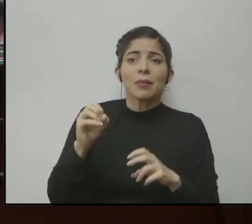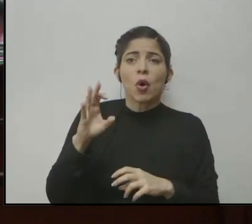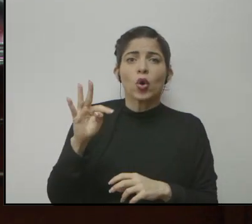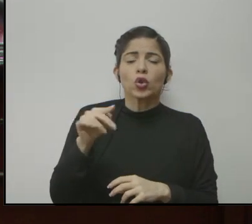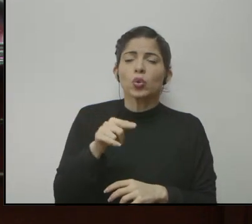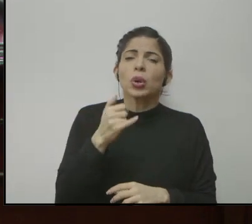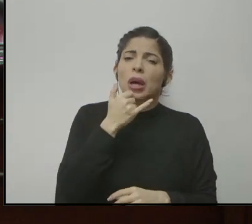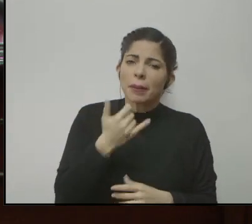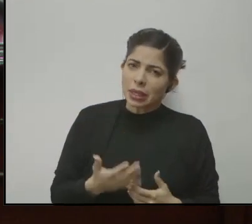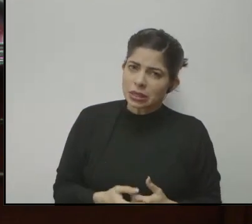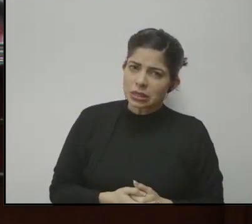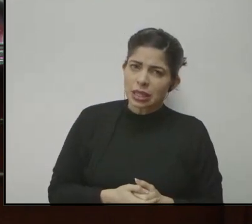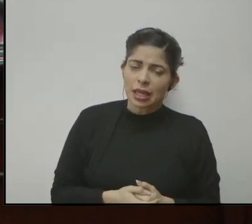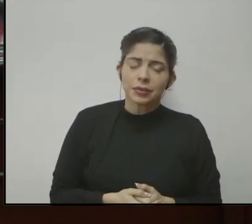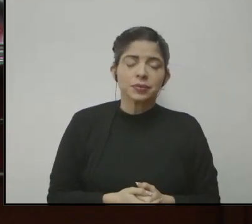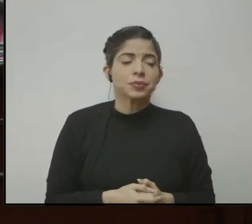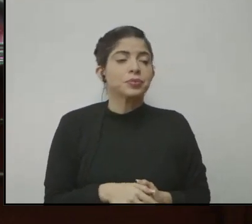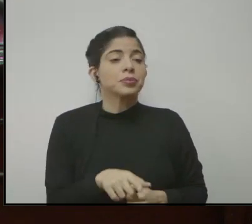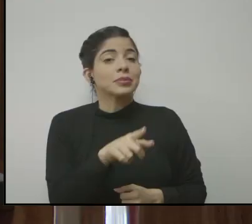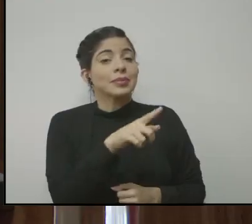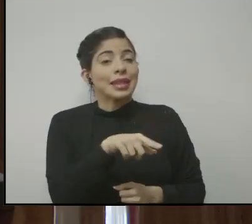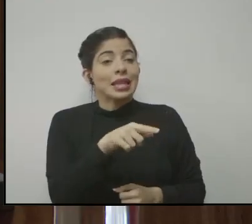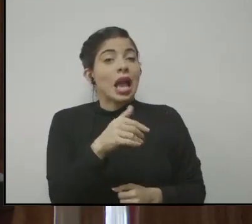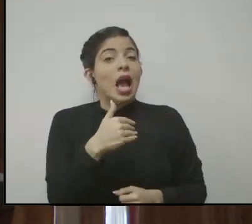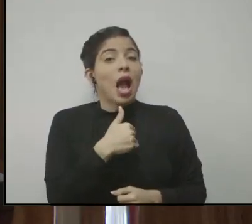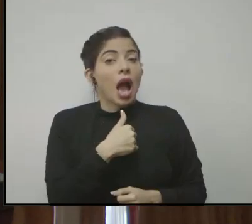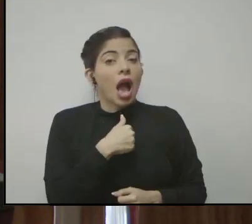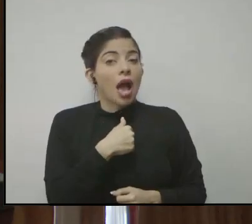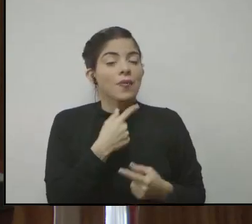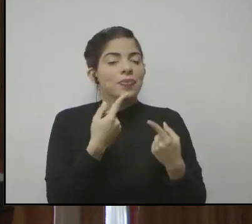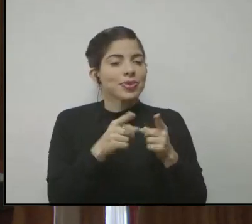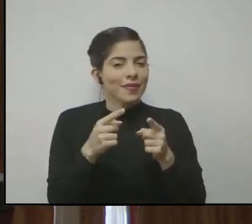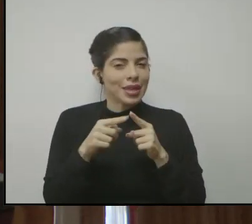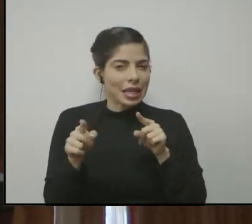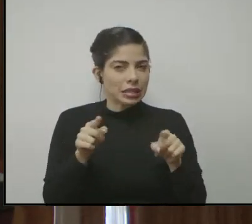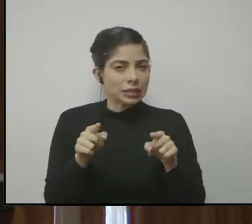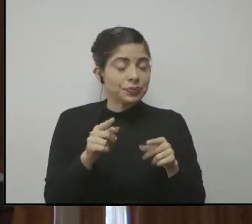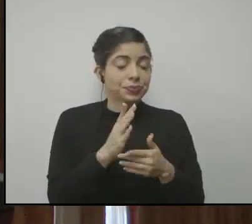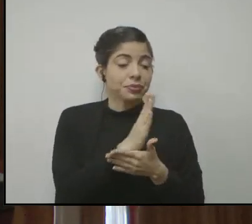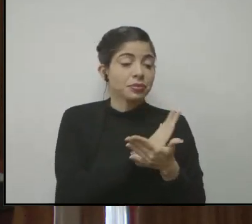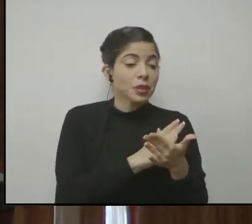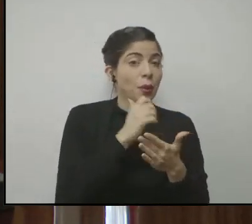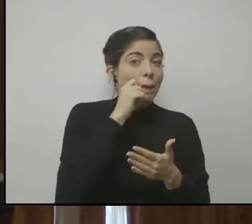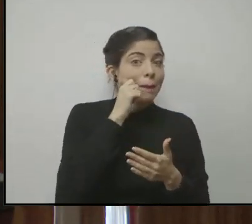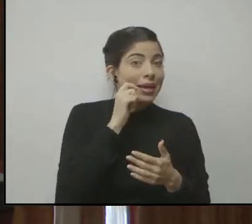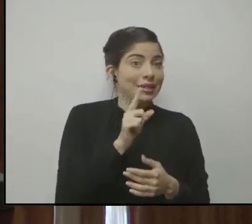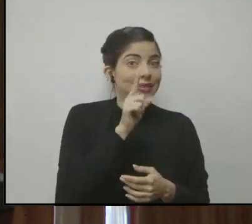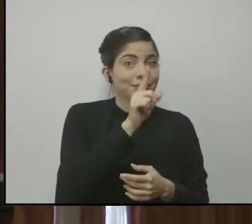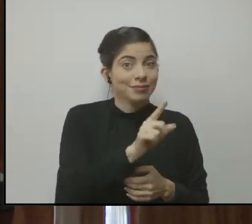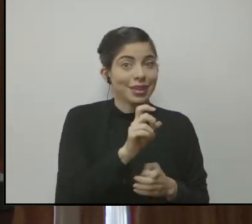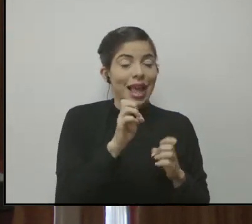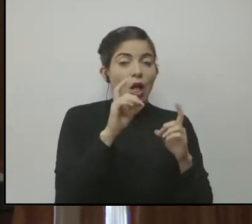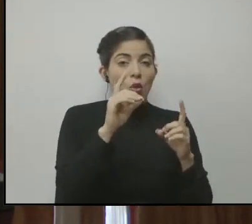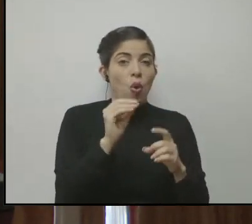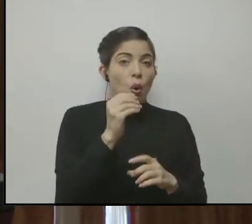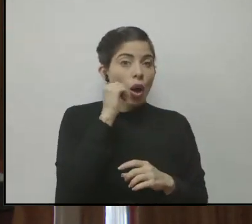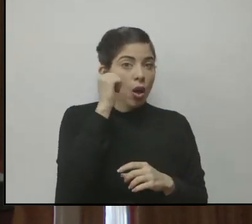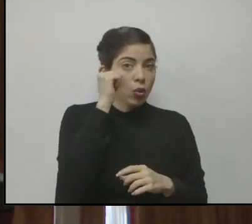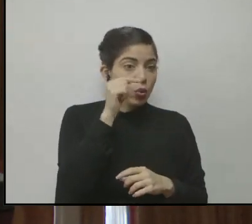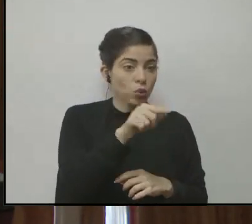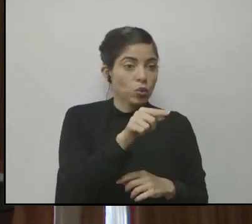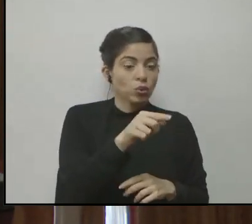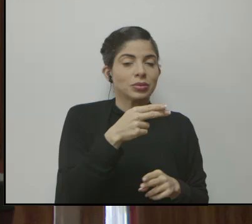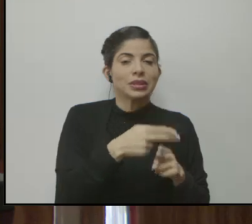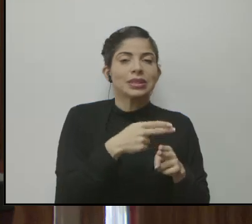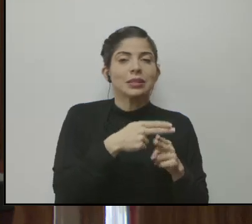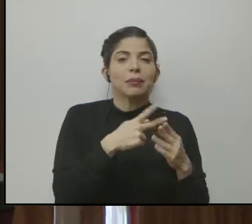octubre? Estos son los, es que hay diferencia, hay unos que son presenciales en educación de jóvenes y adultos que